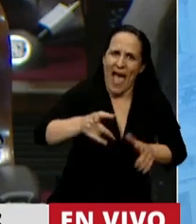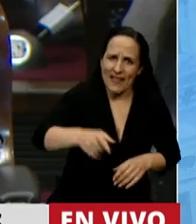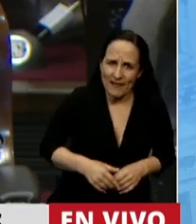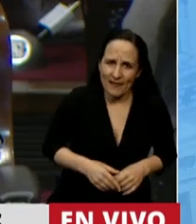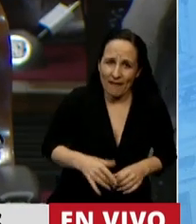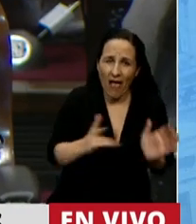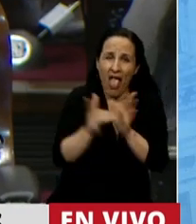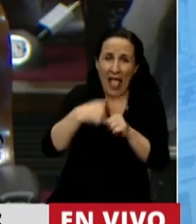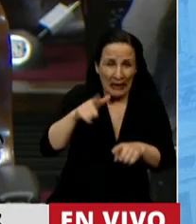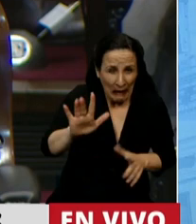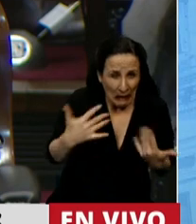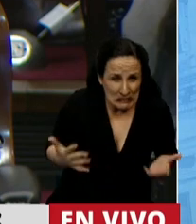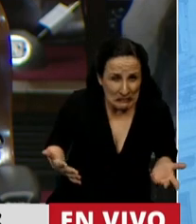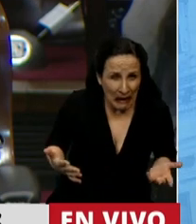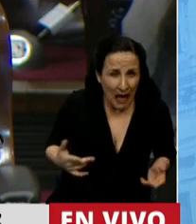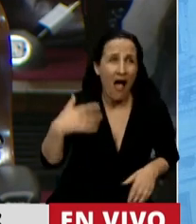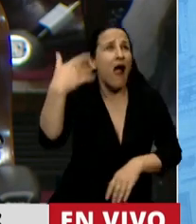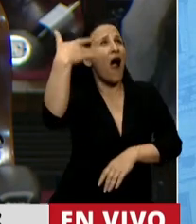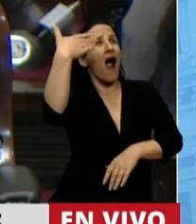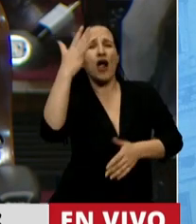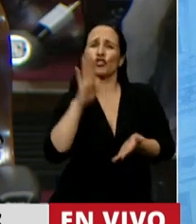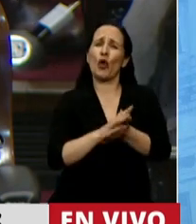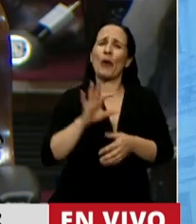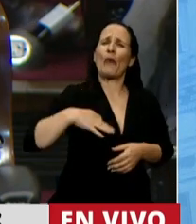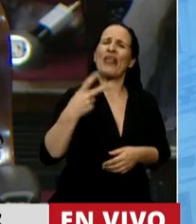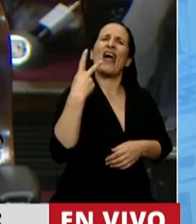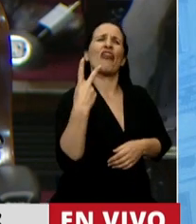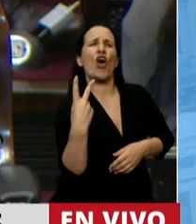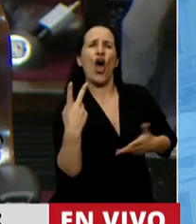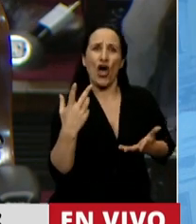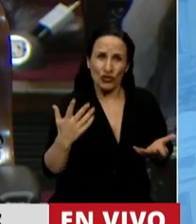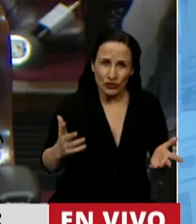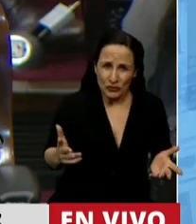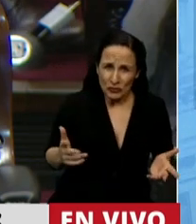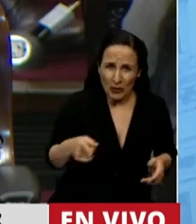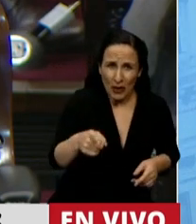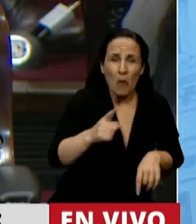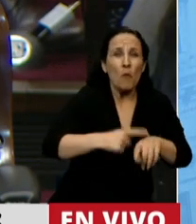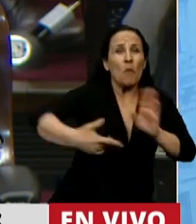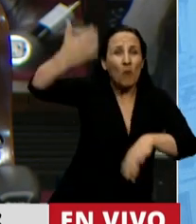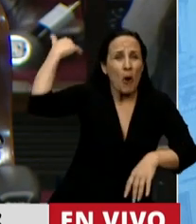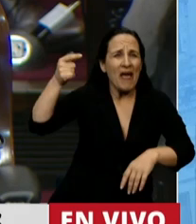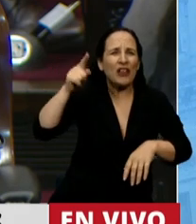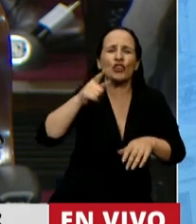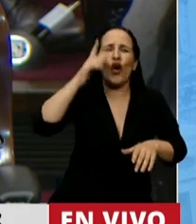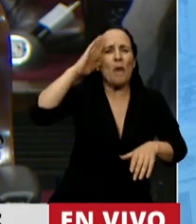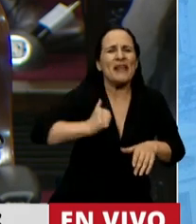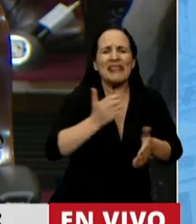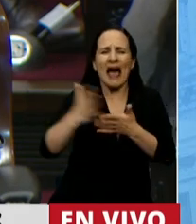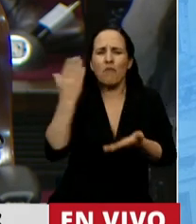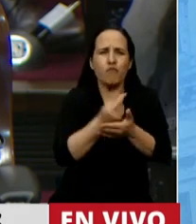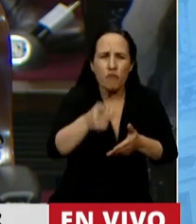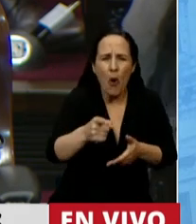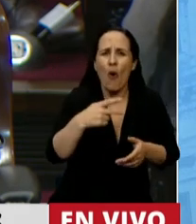la Iglesia de hablar de las dos vidas cuando bendecían la apropiación y los robos de bebés en la plena dictadura?